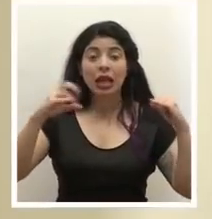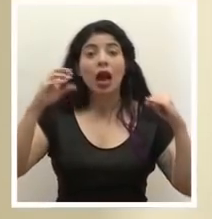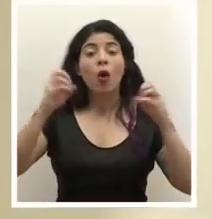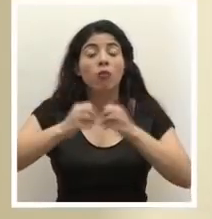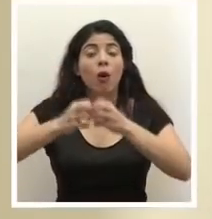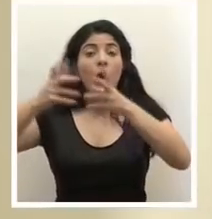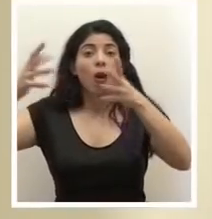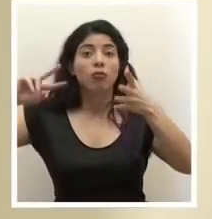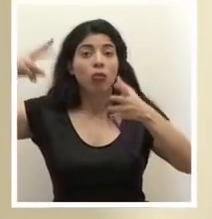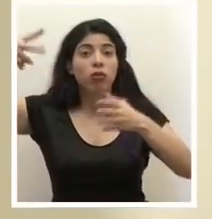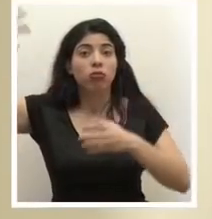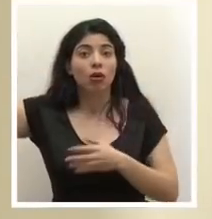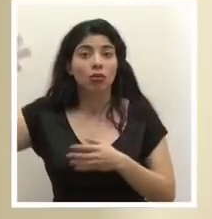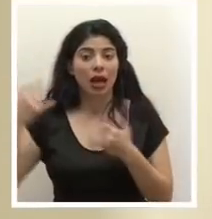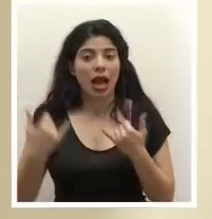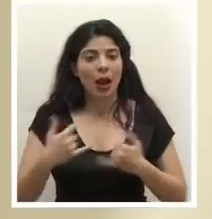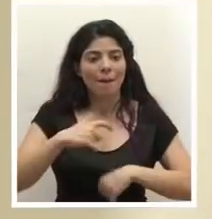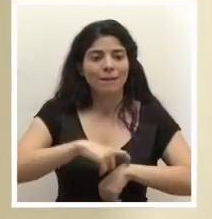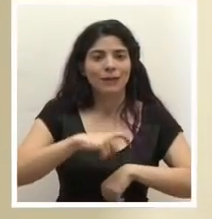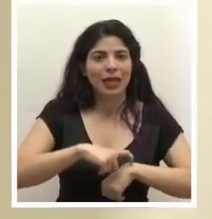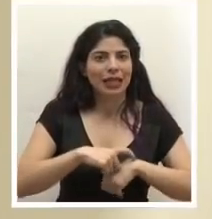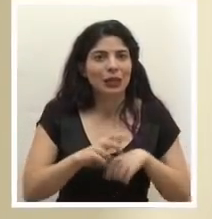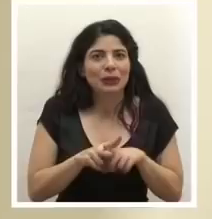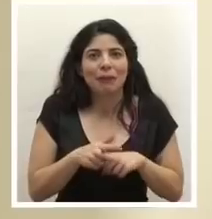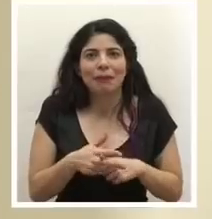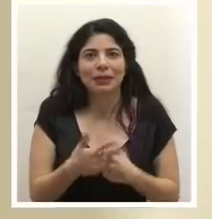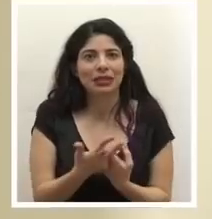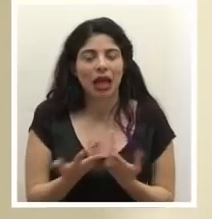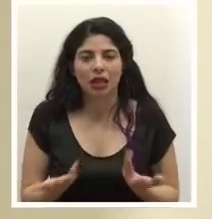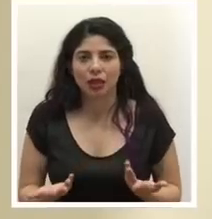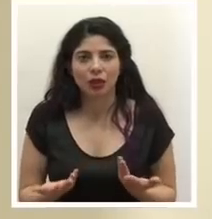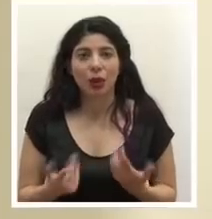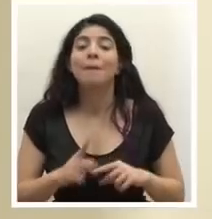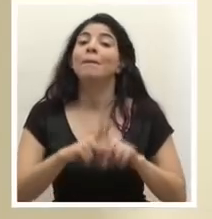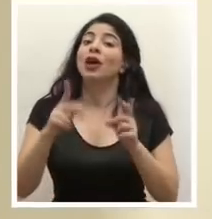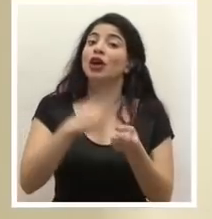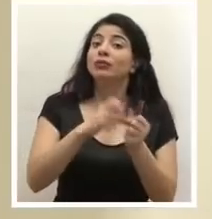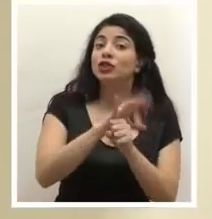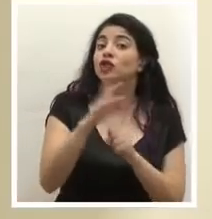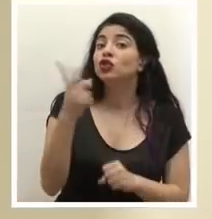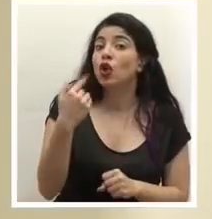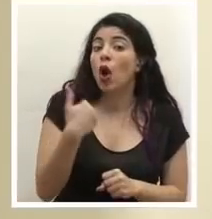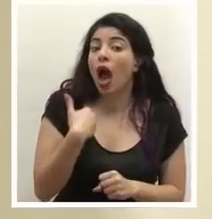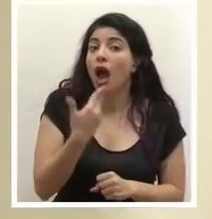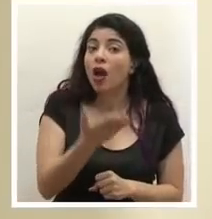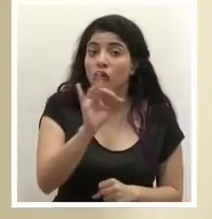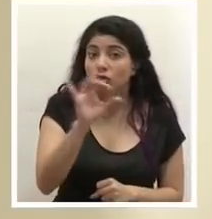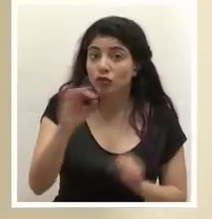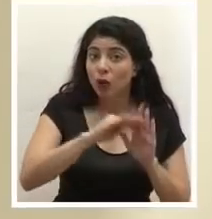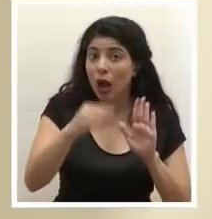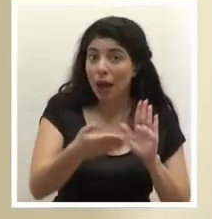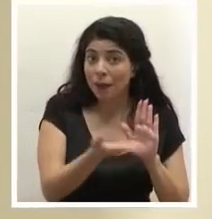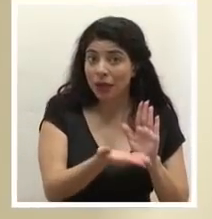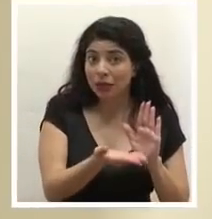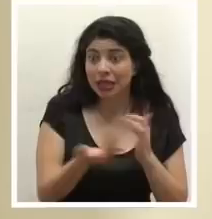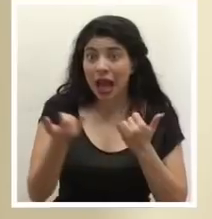estamos en unos puntos muy iniciales, pero SEACO solo tiene 88 camas y